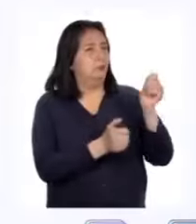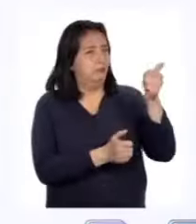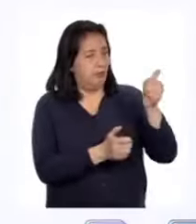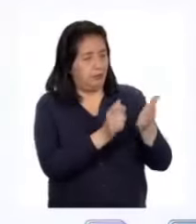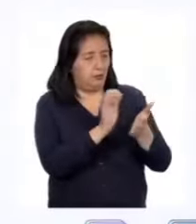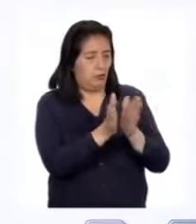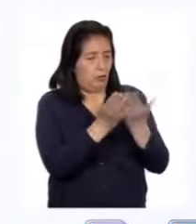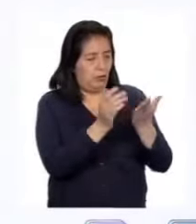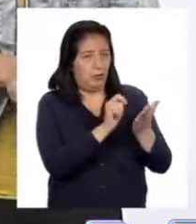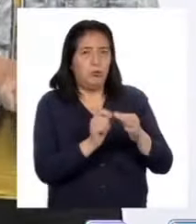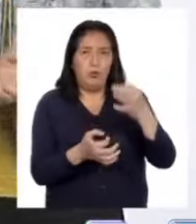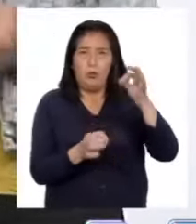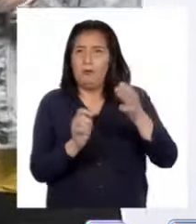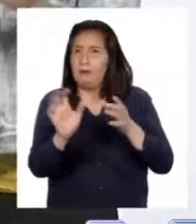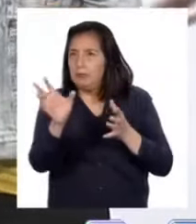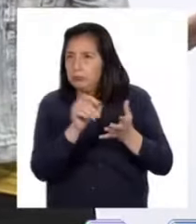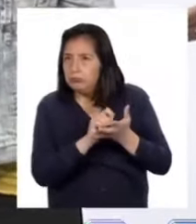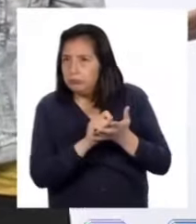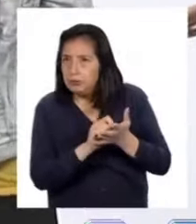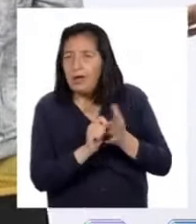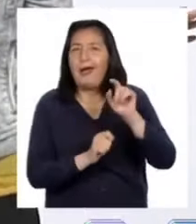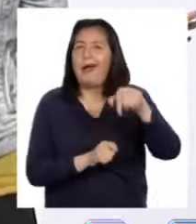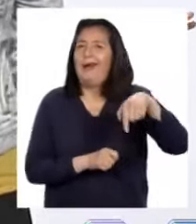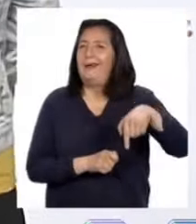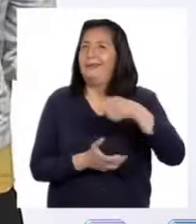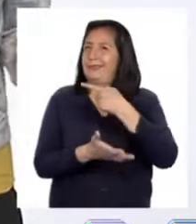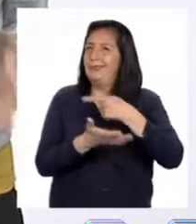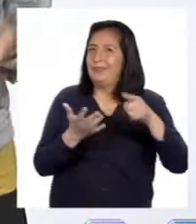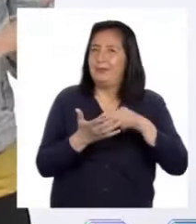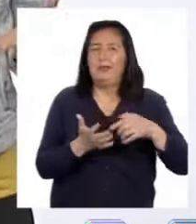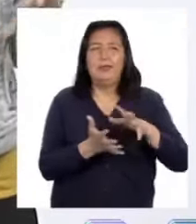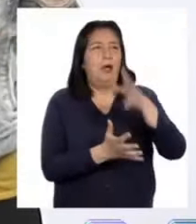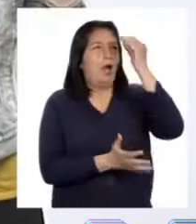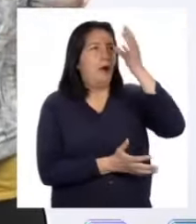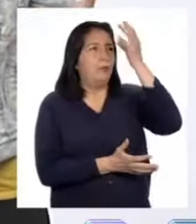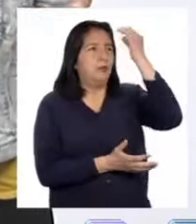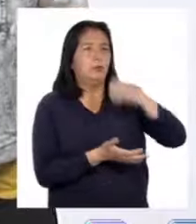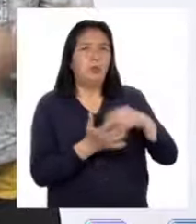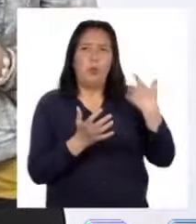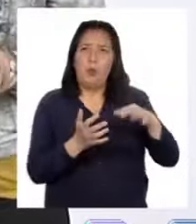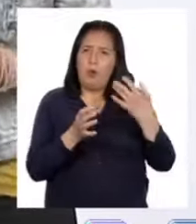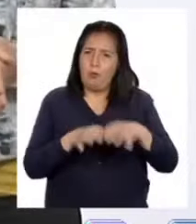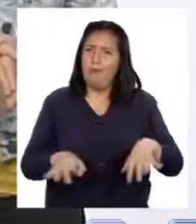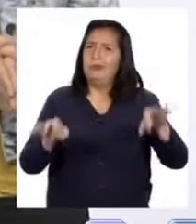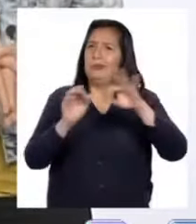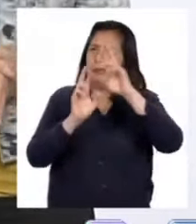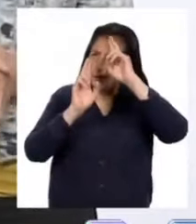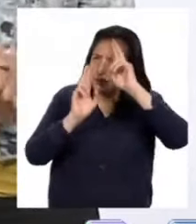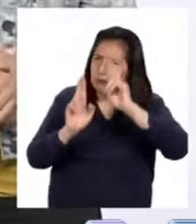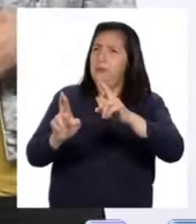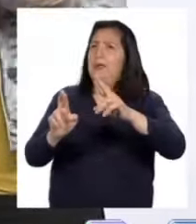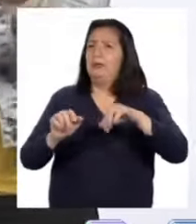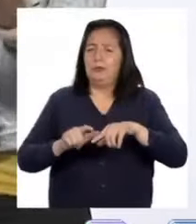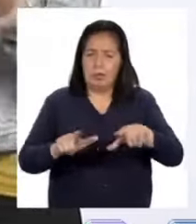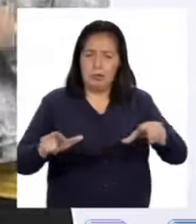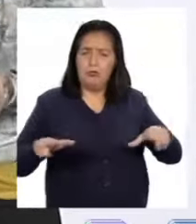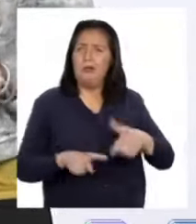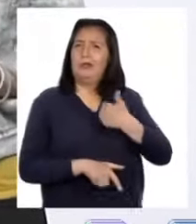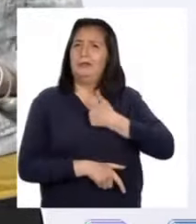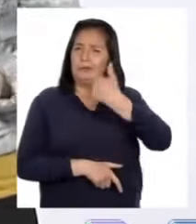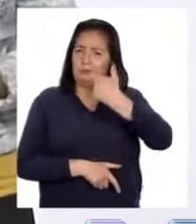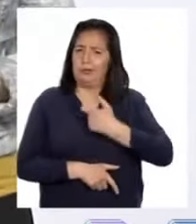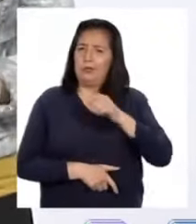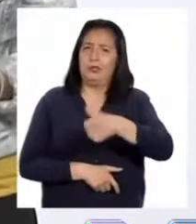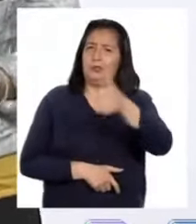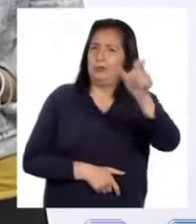cuadernos u hojas para tomar apuntes. A lo largo de esta semana estamos aprendiendo sobre la importancia del respeto al espacio personal y el de los